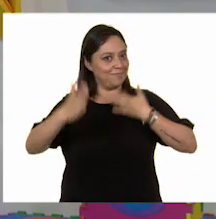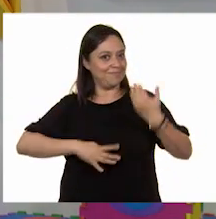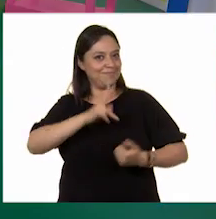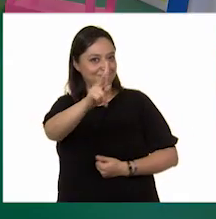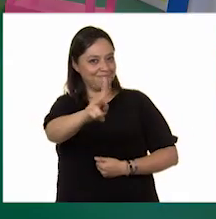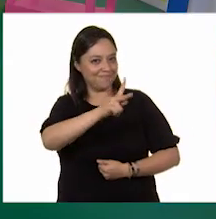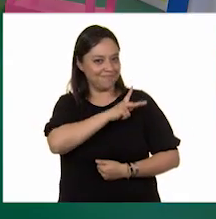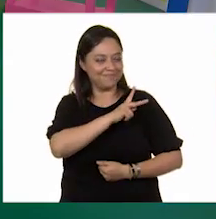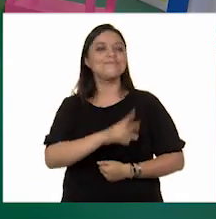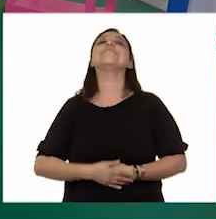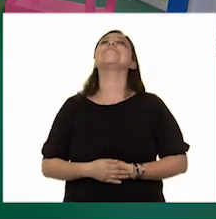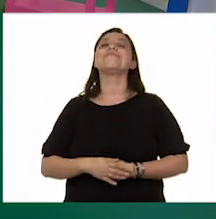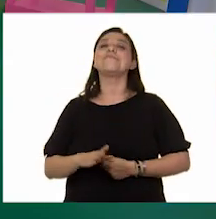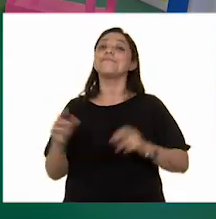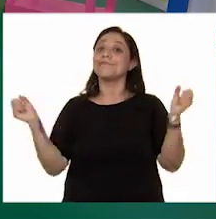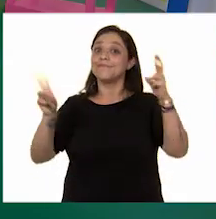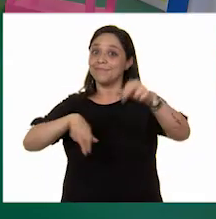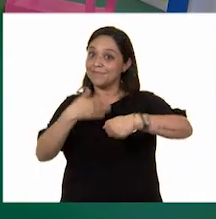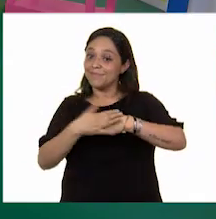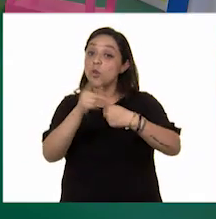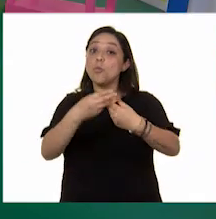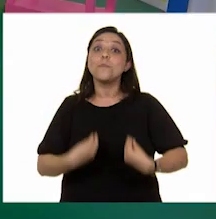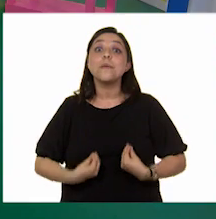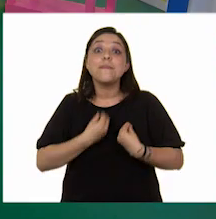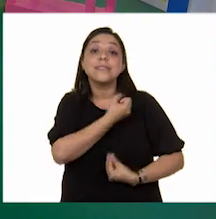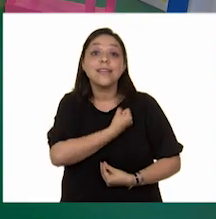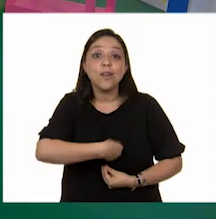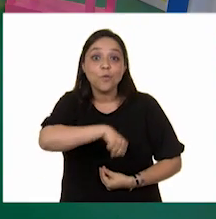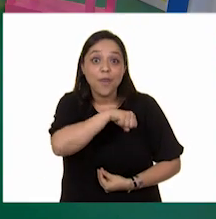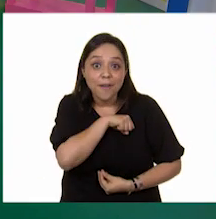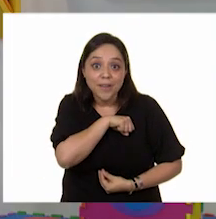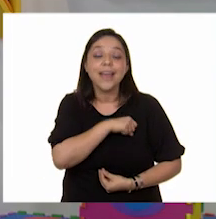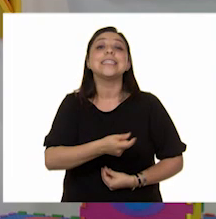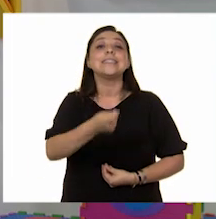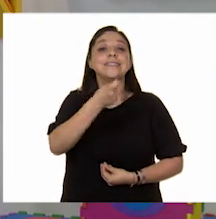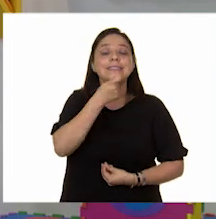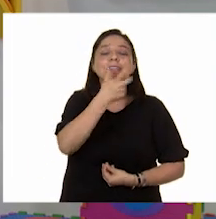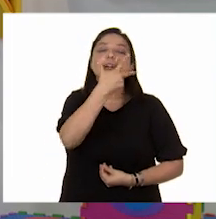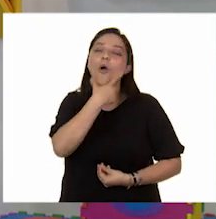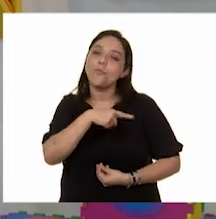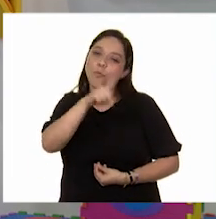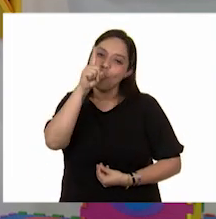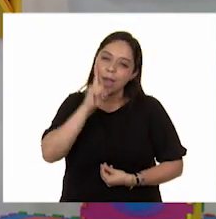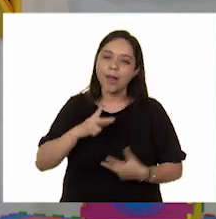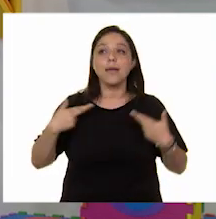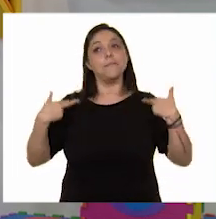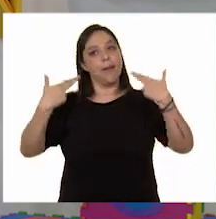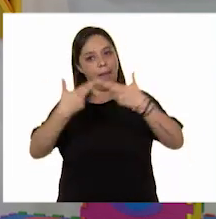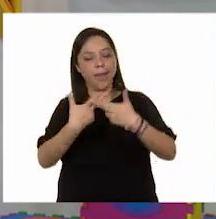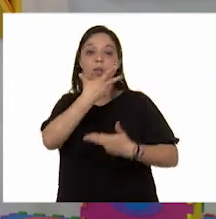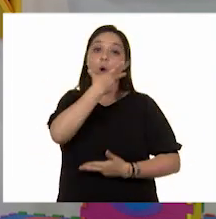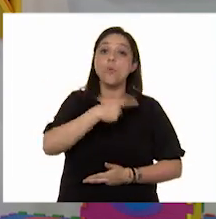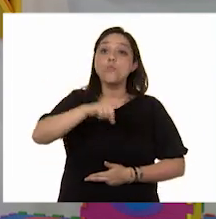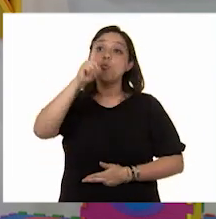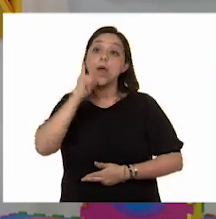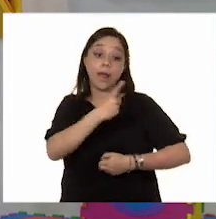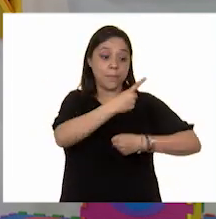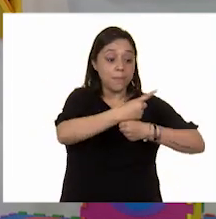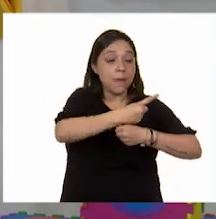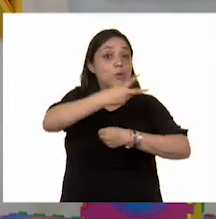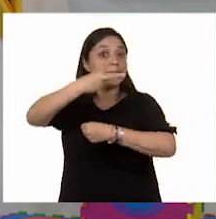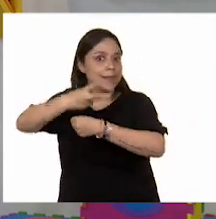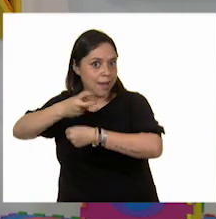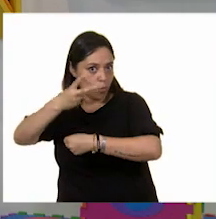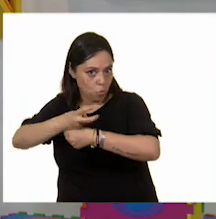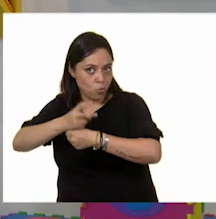Hasta pronto y vive saludablemente. Agradecemos a las niñas, los niños, las maestras y los maestros de primero y segundo grado, así